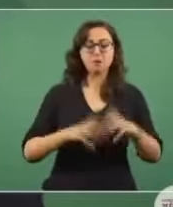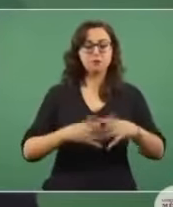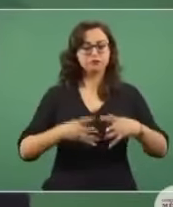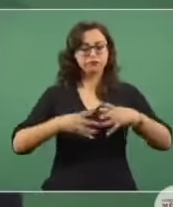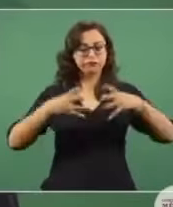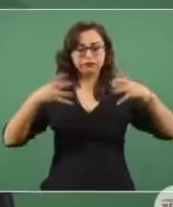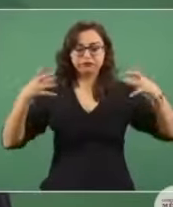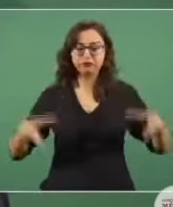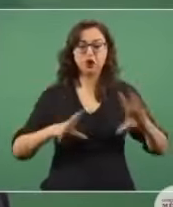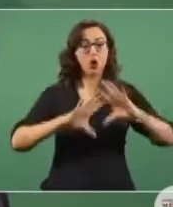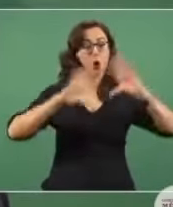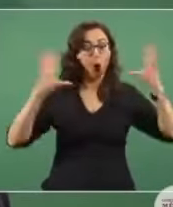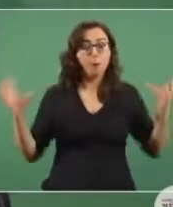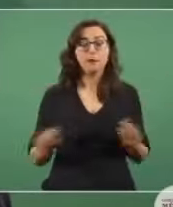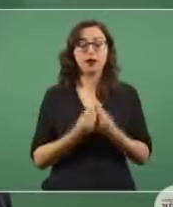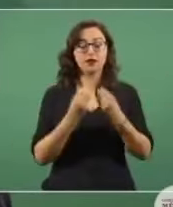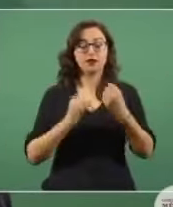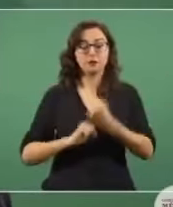América del Norte.